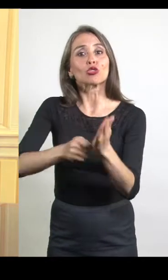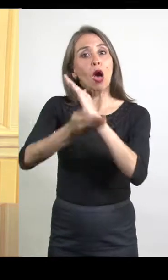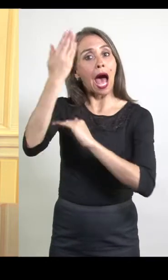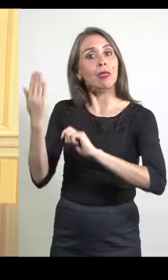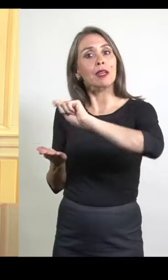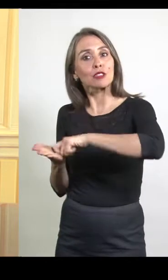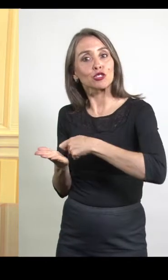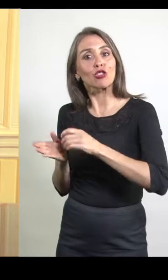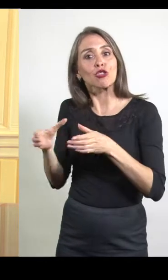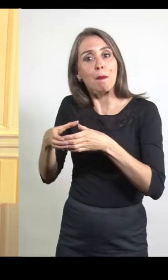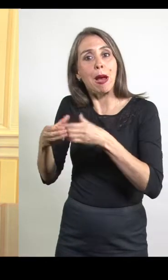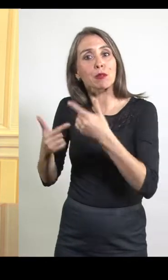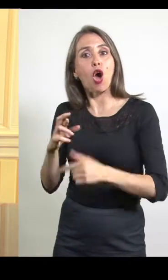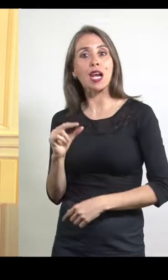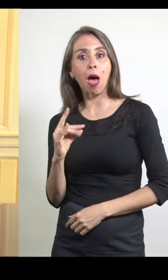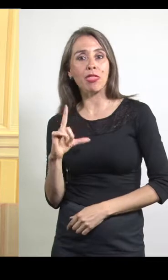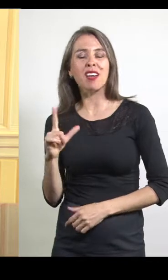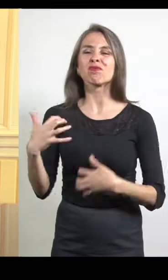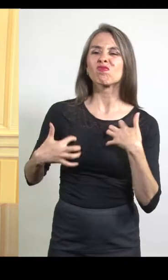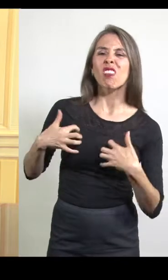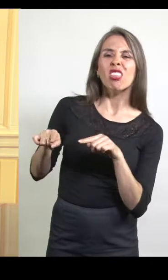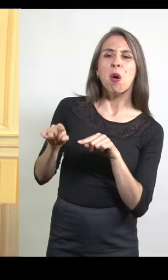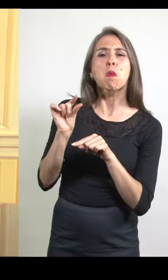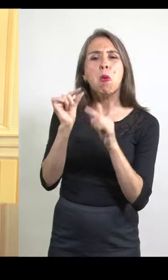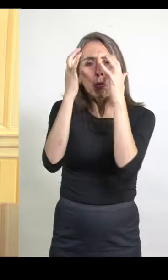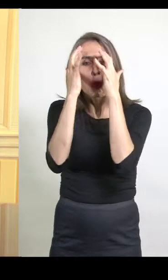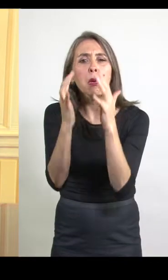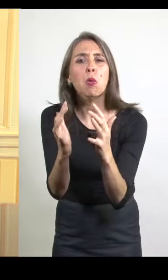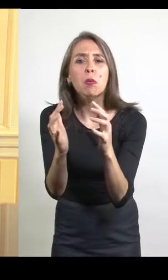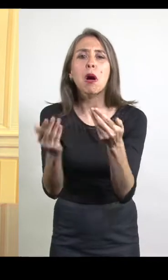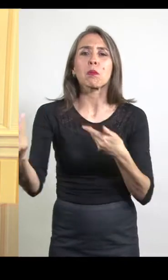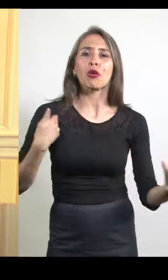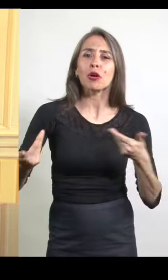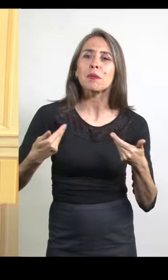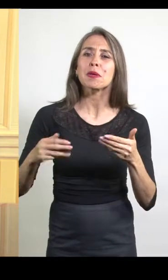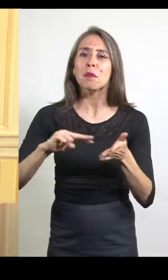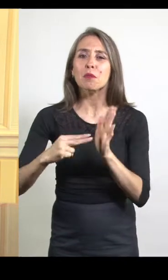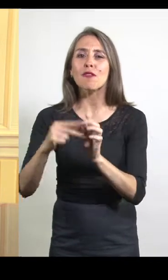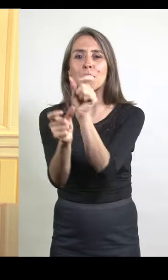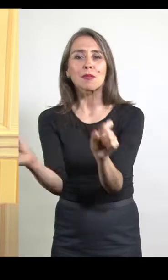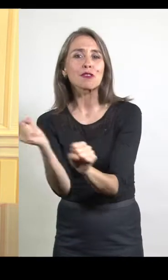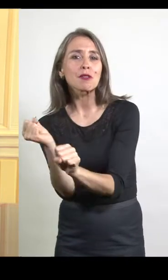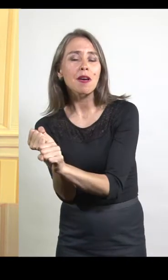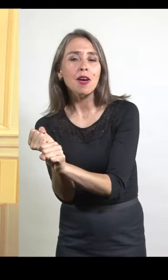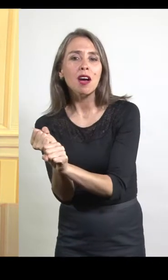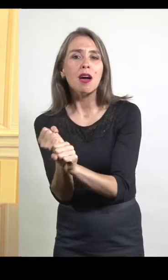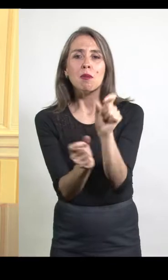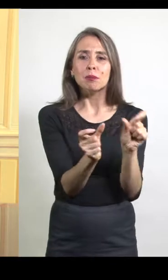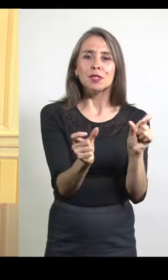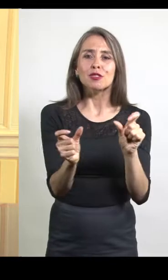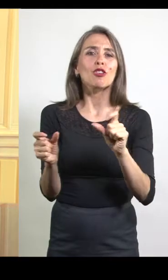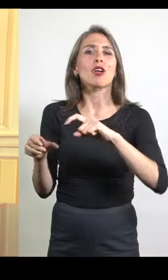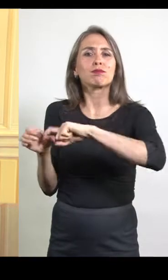Partido Radical, pero descontentos con este, por su poca preocupación por las demandas y problemas del mundo obrero, se segregaron